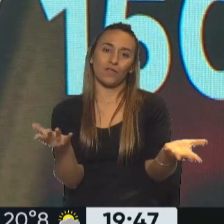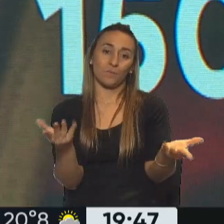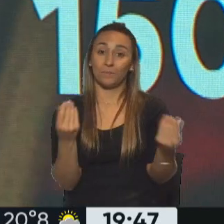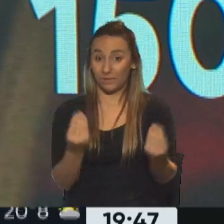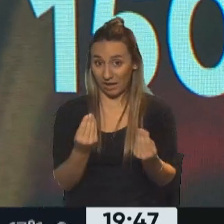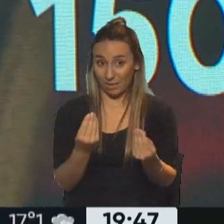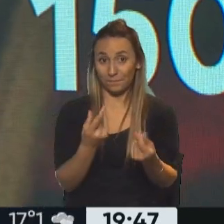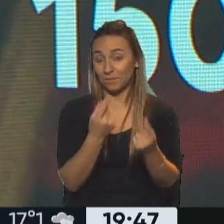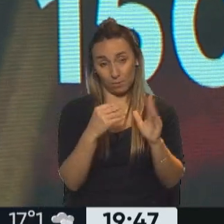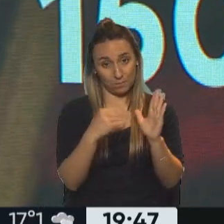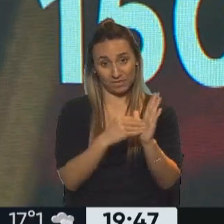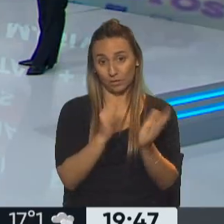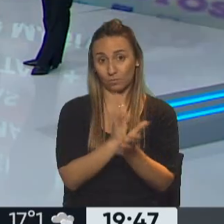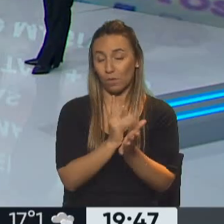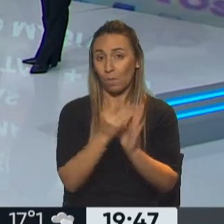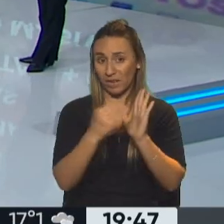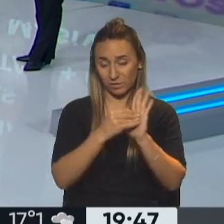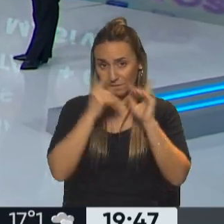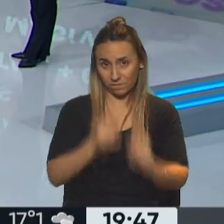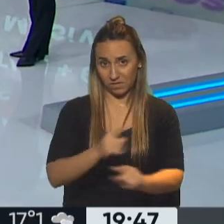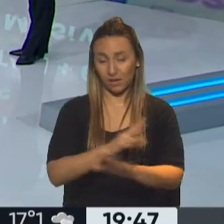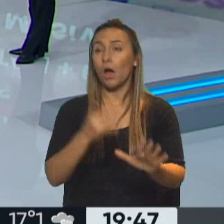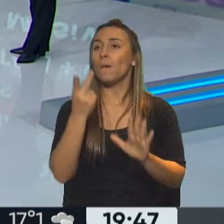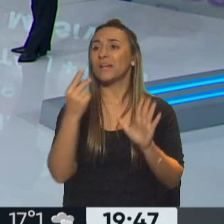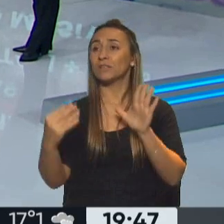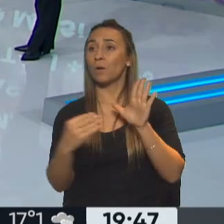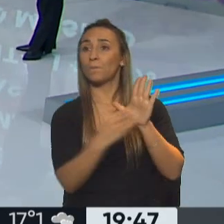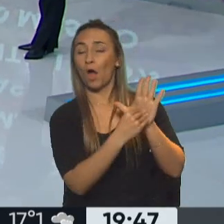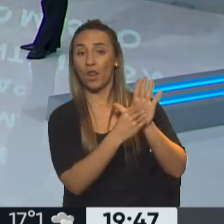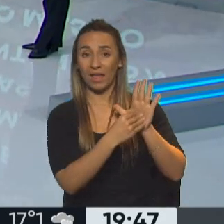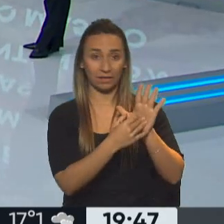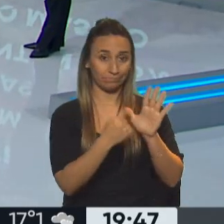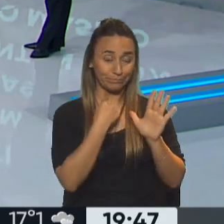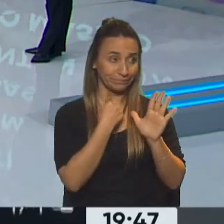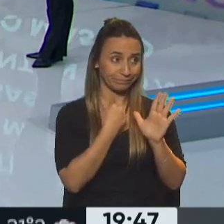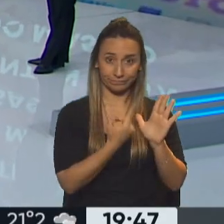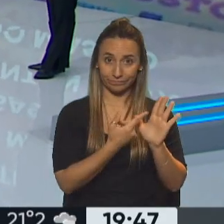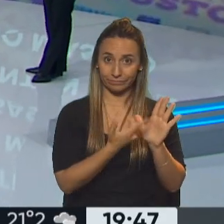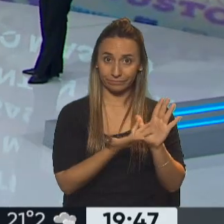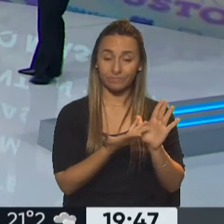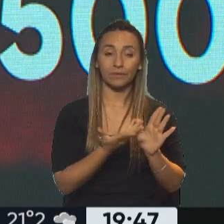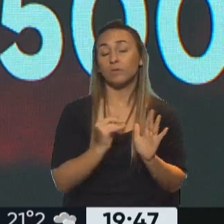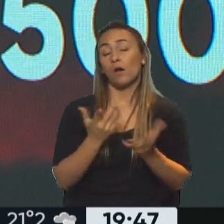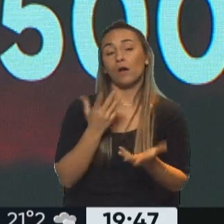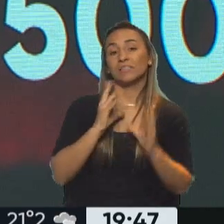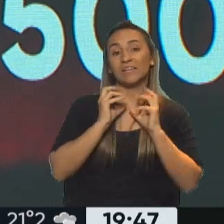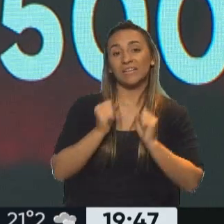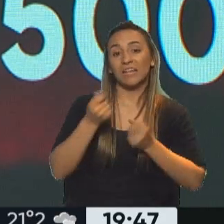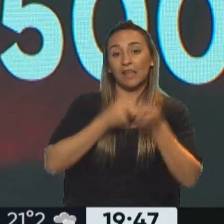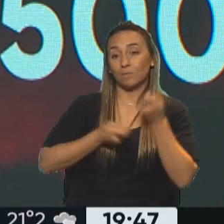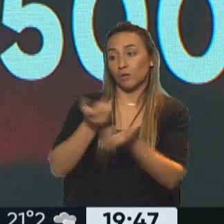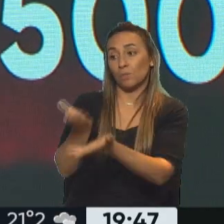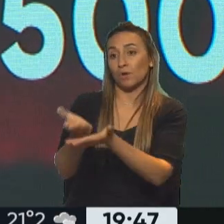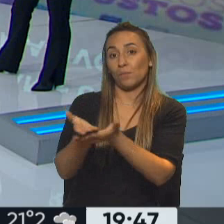congelamiento de precios indirectos, es decir, directamente te pongo el precio en el packaging. Pero bueno, es lo que propone la Secretaría de Comercio que, como